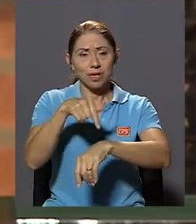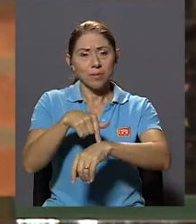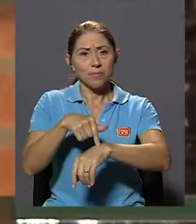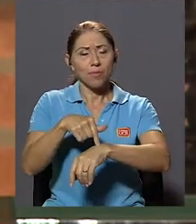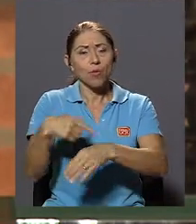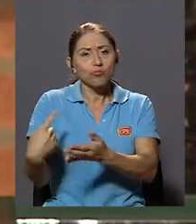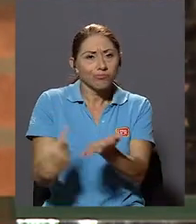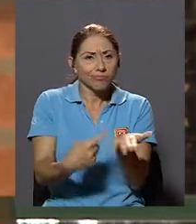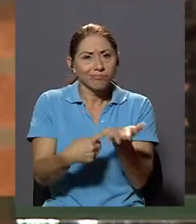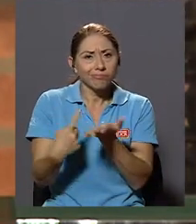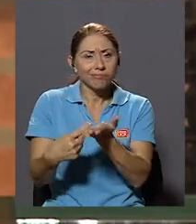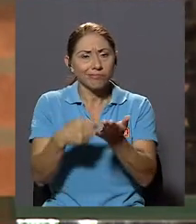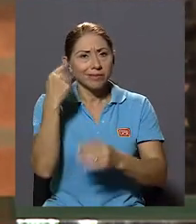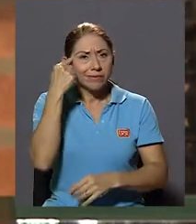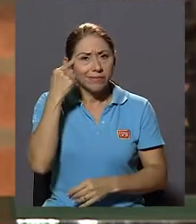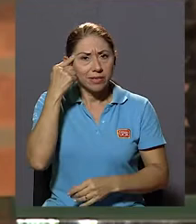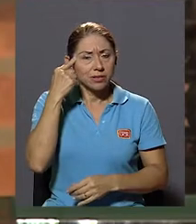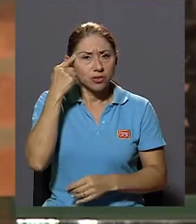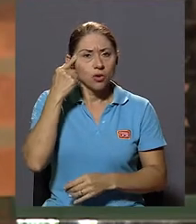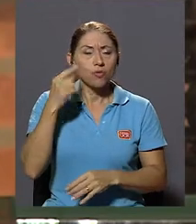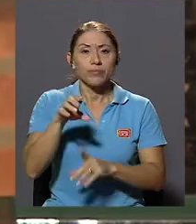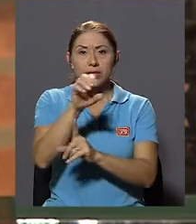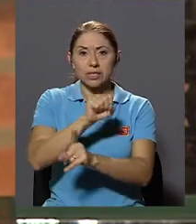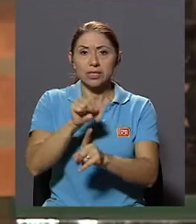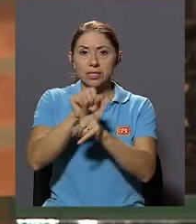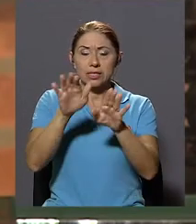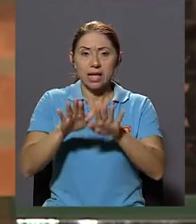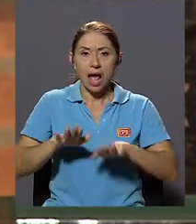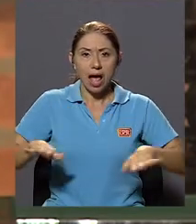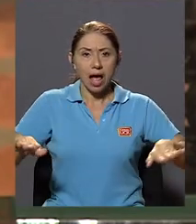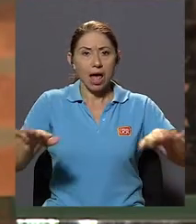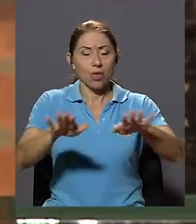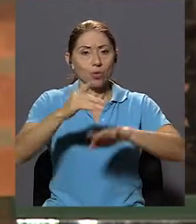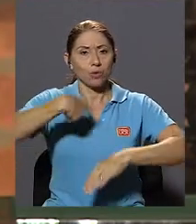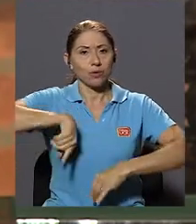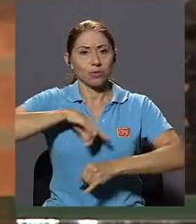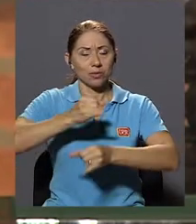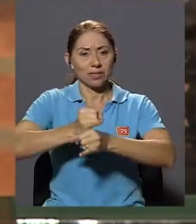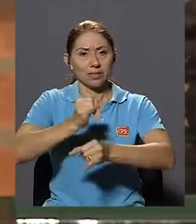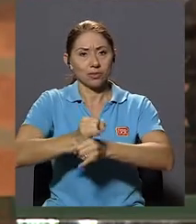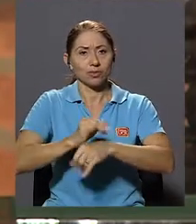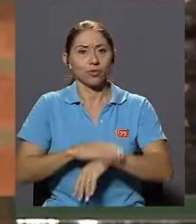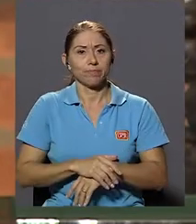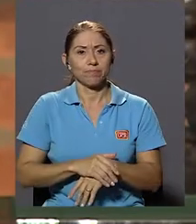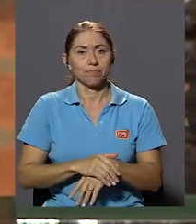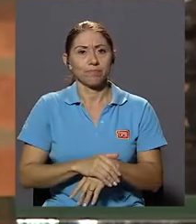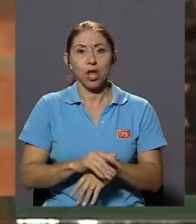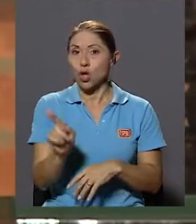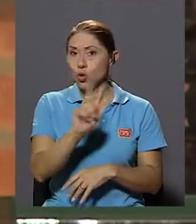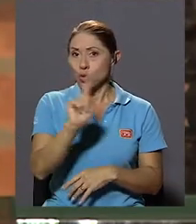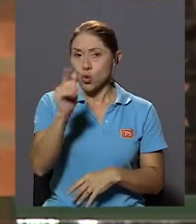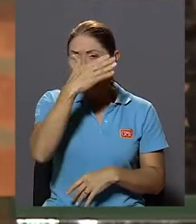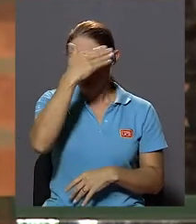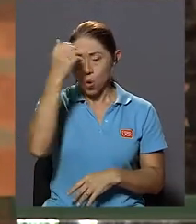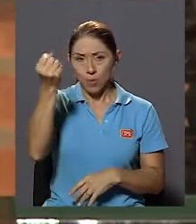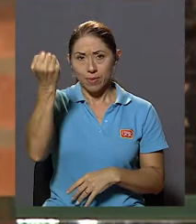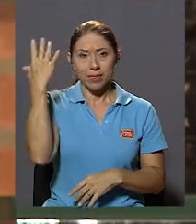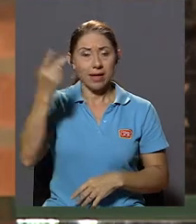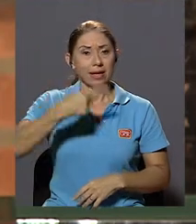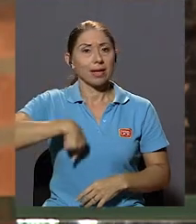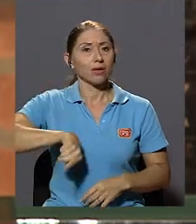reflexión Sobre el estado de nuestra institución Sin olvidar que estamos